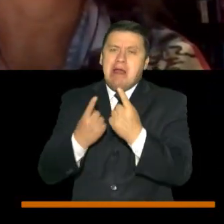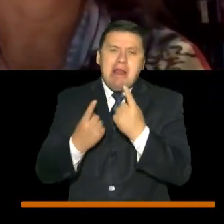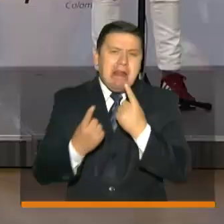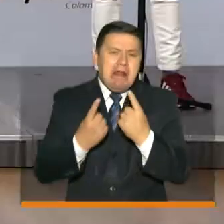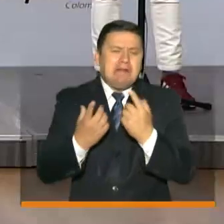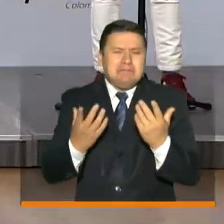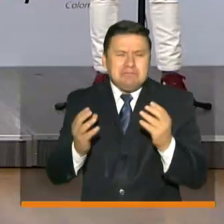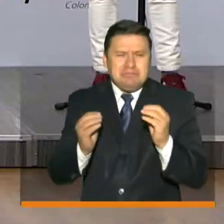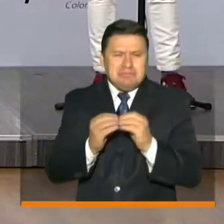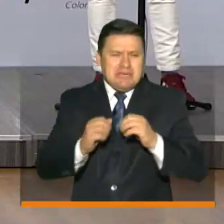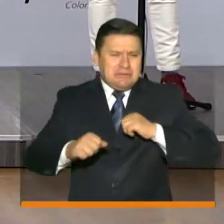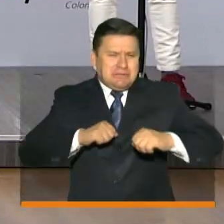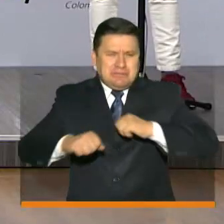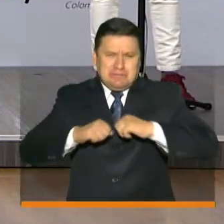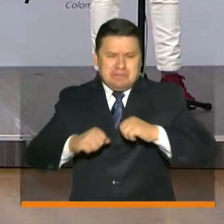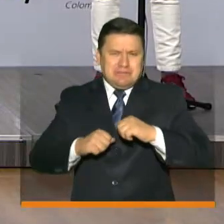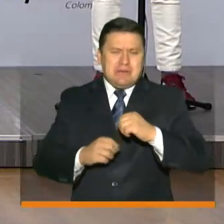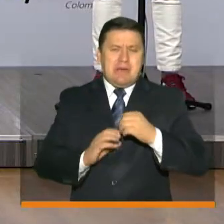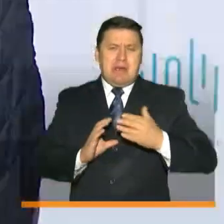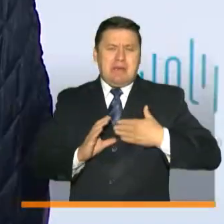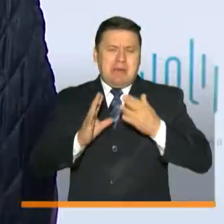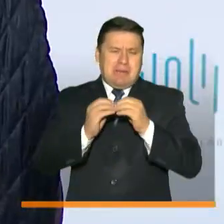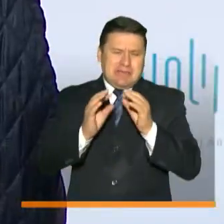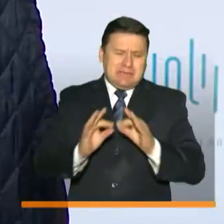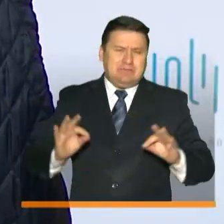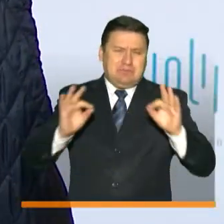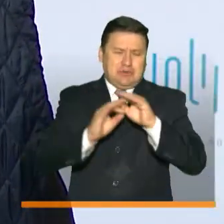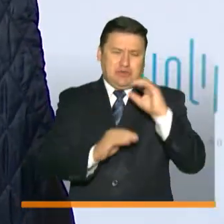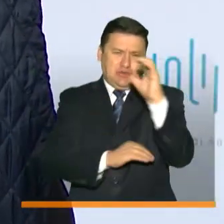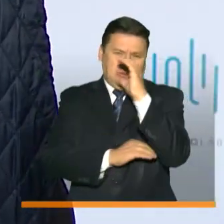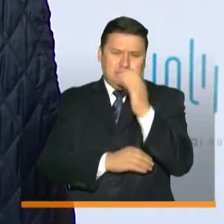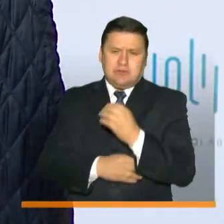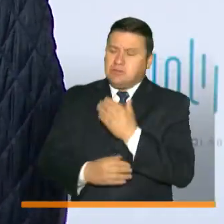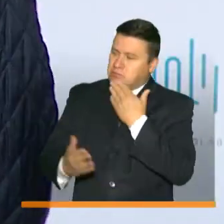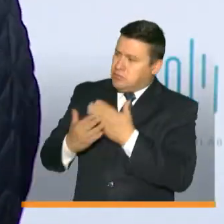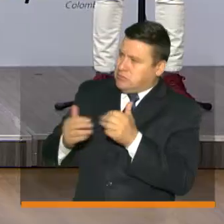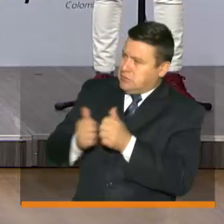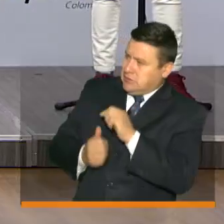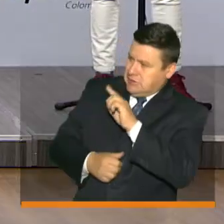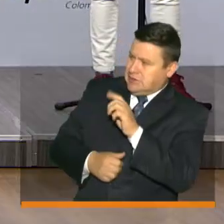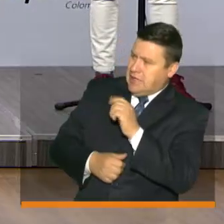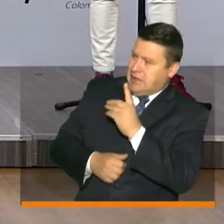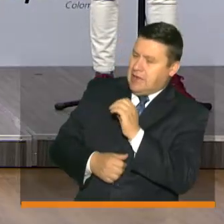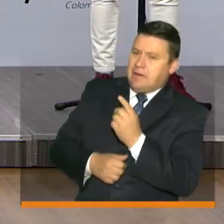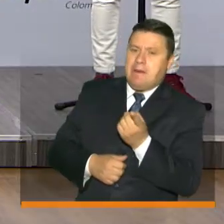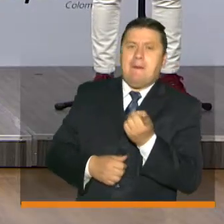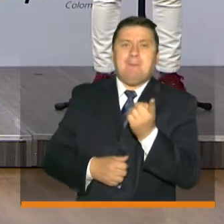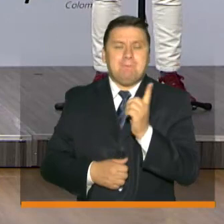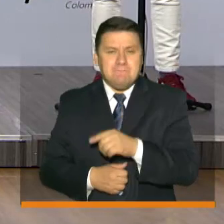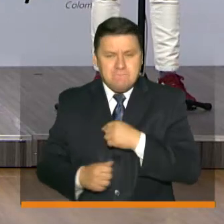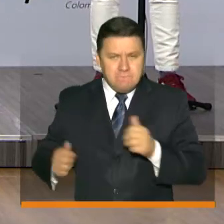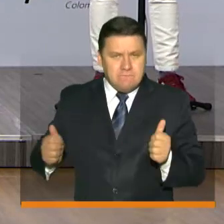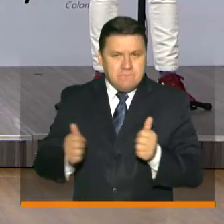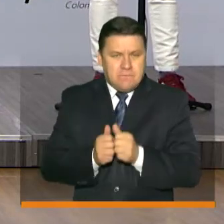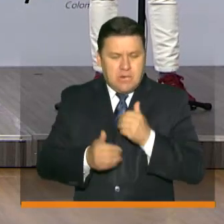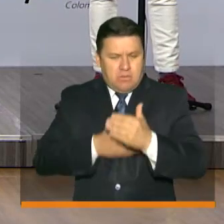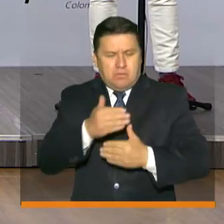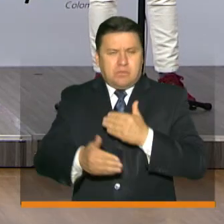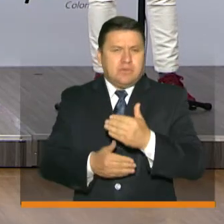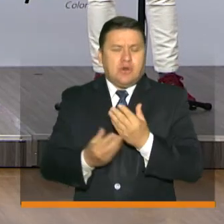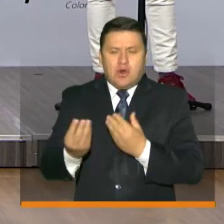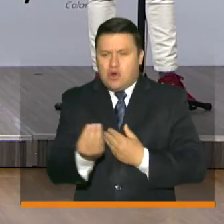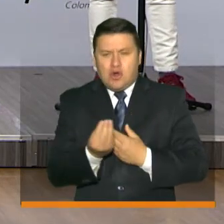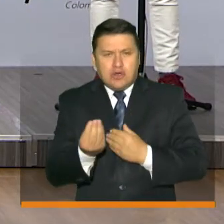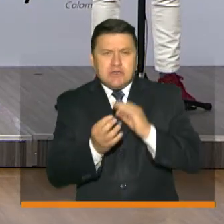con tal vez los actores del sector privado más importantes de nuestro país. Sandra, gracias por acompañarnos. También nos han acompañado en este proceso la